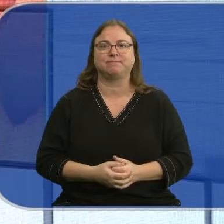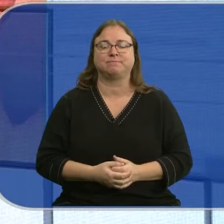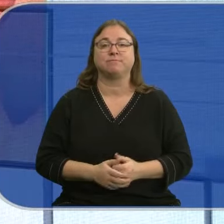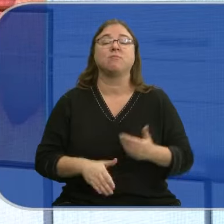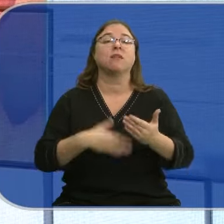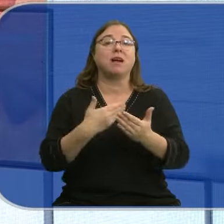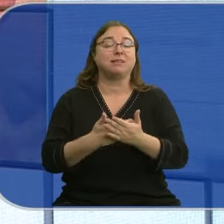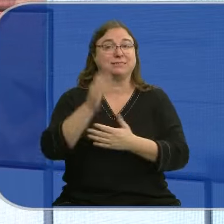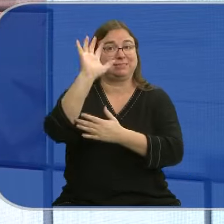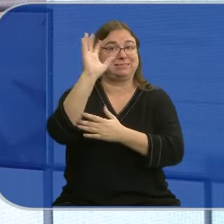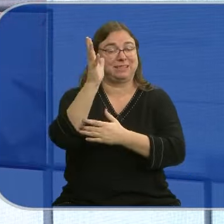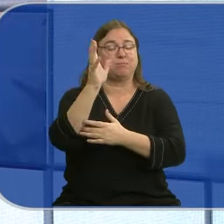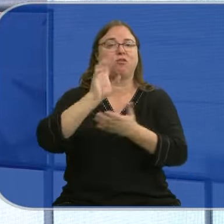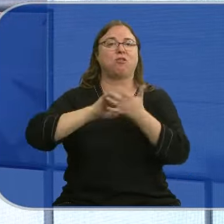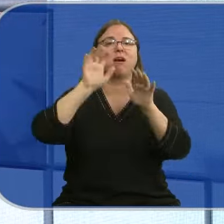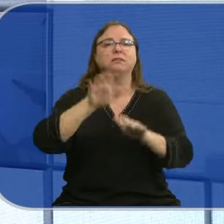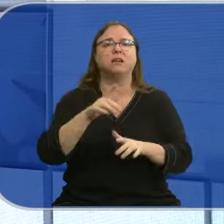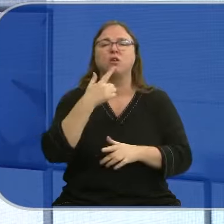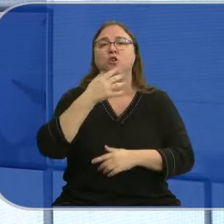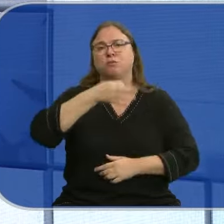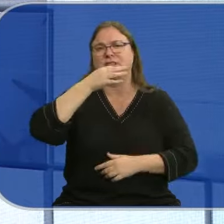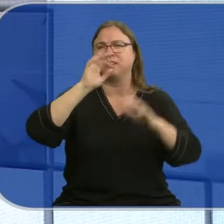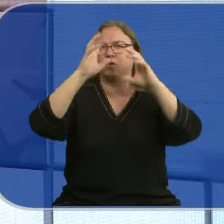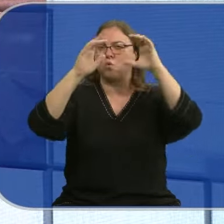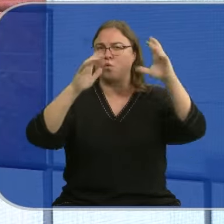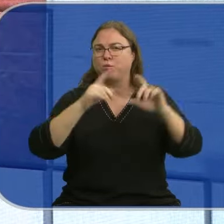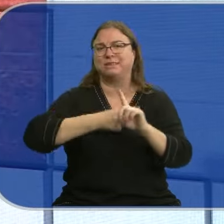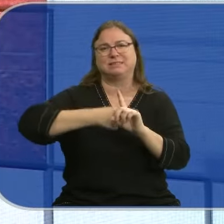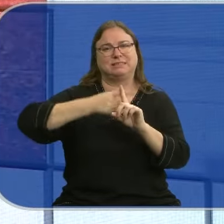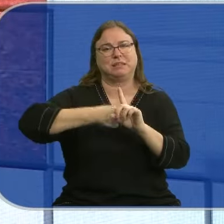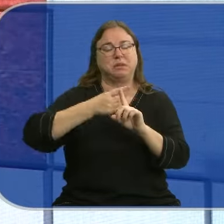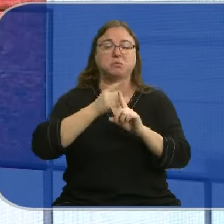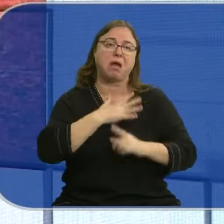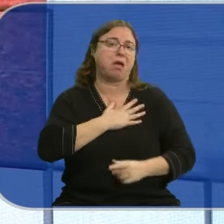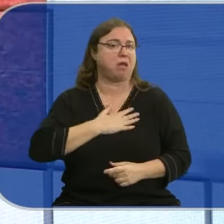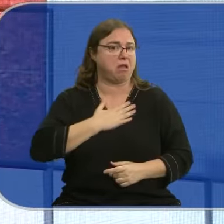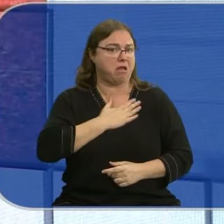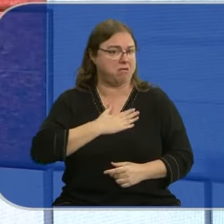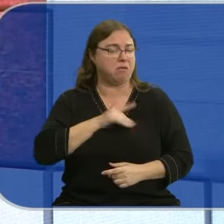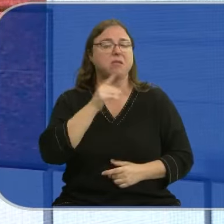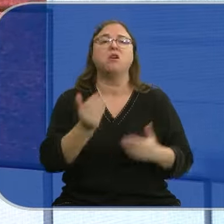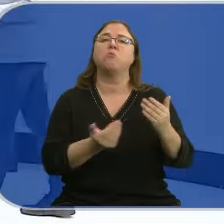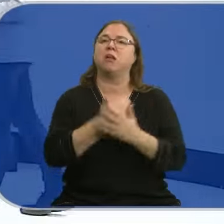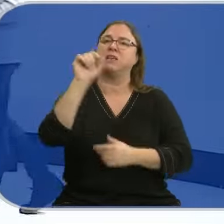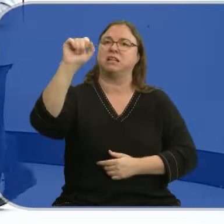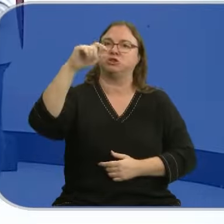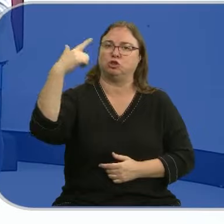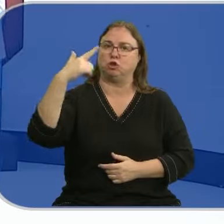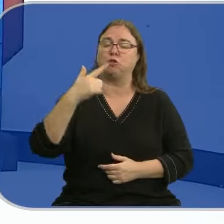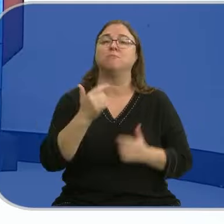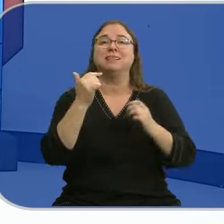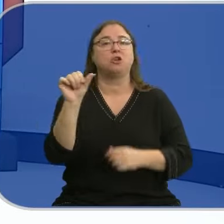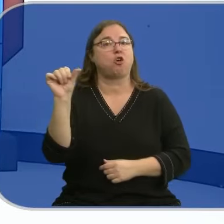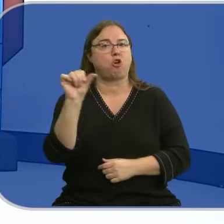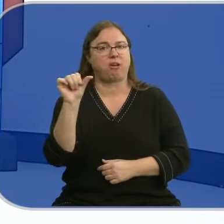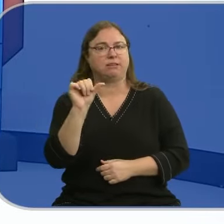En cuanto al tiempo en Castilla y León, nos espera una tarde nubosa con temperaturas que seguirán siendo agradables después de una mañana soleada, Sergio. Sobre todo en el